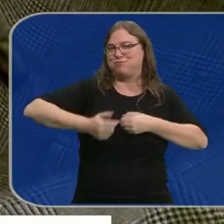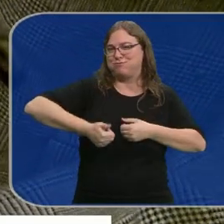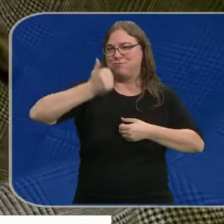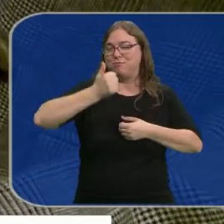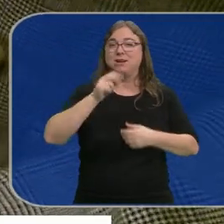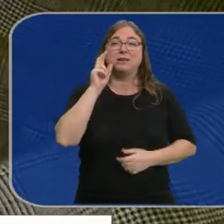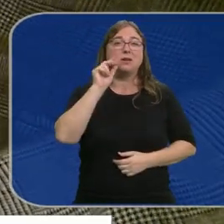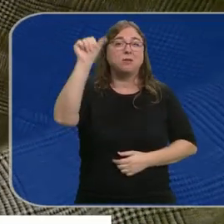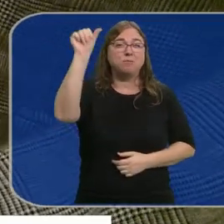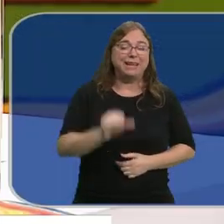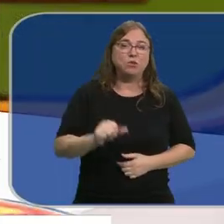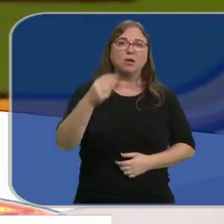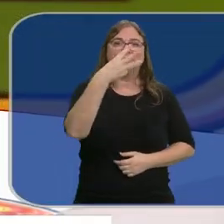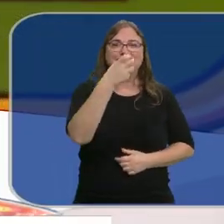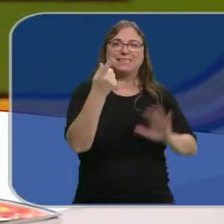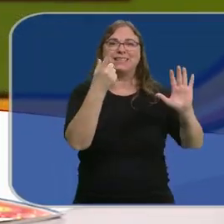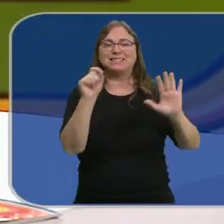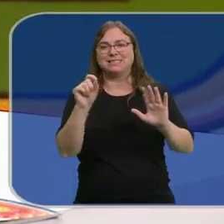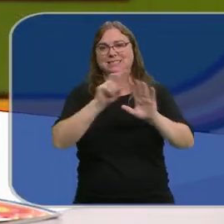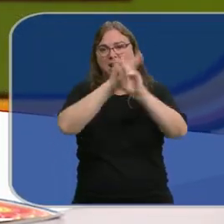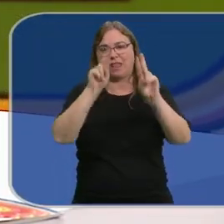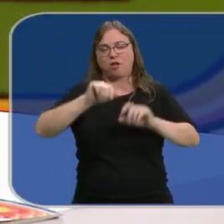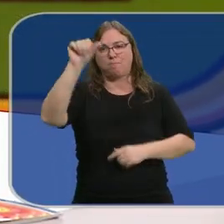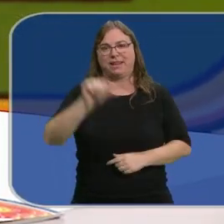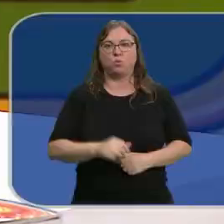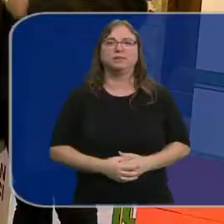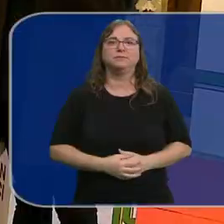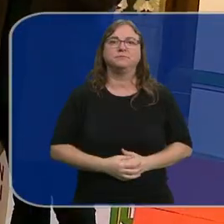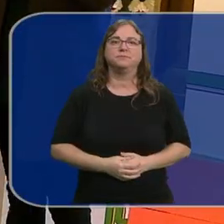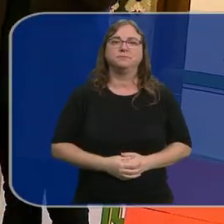y se verán 360 películas internacionales.